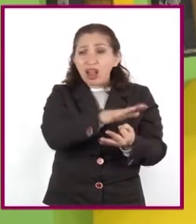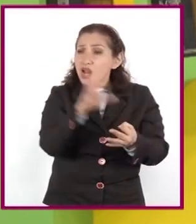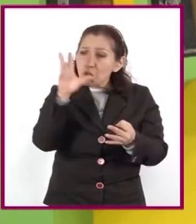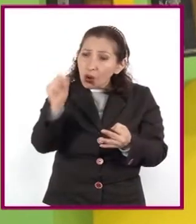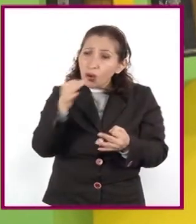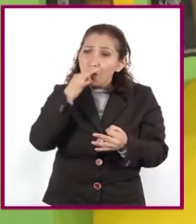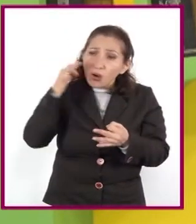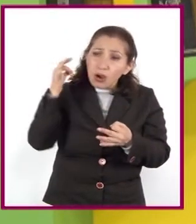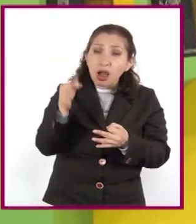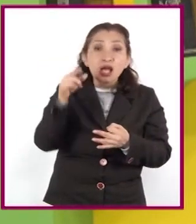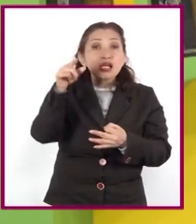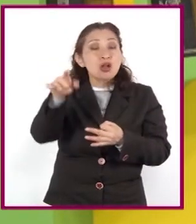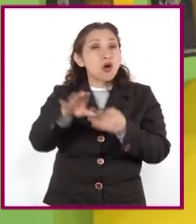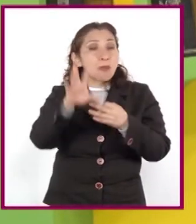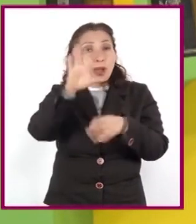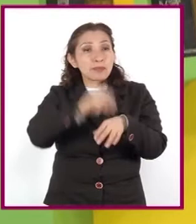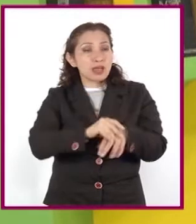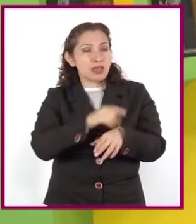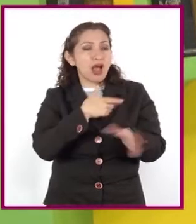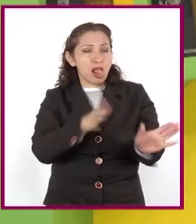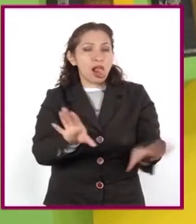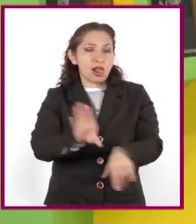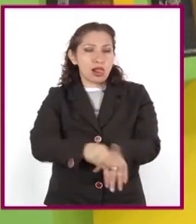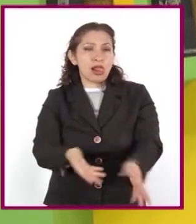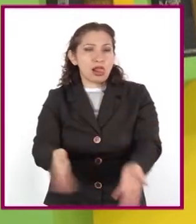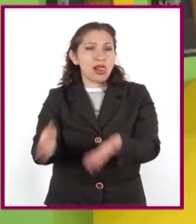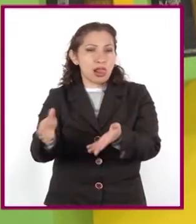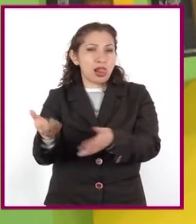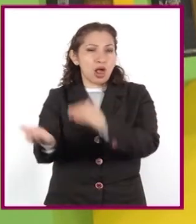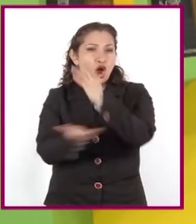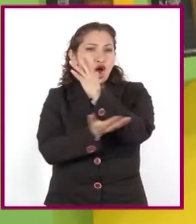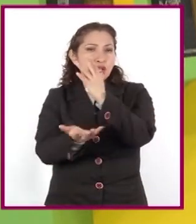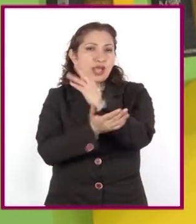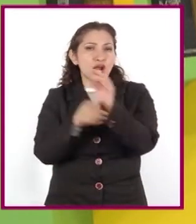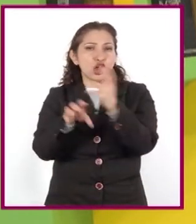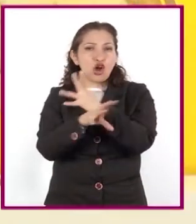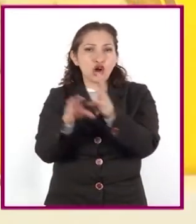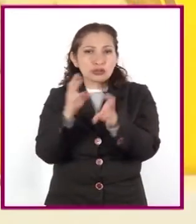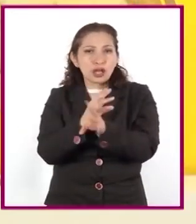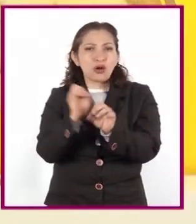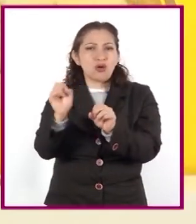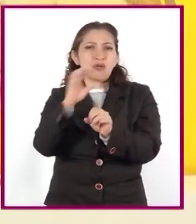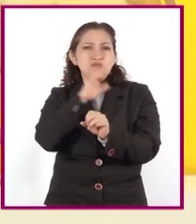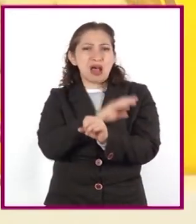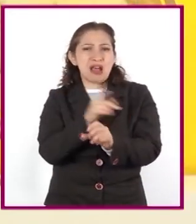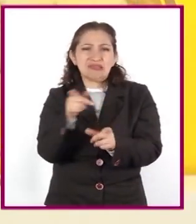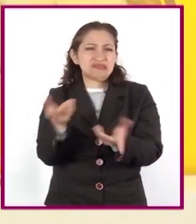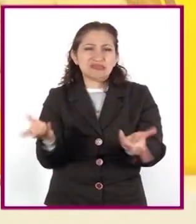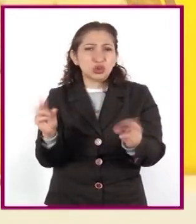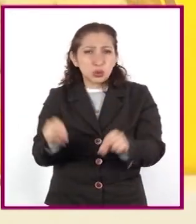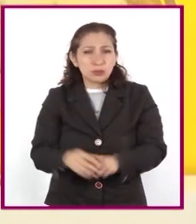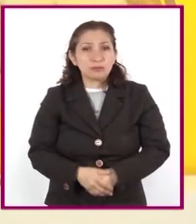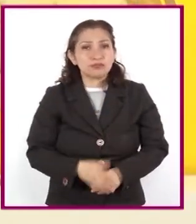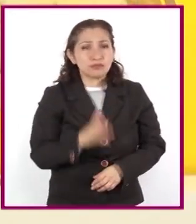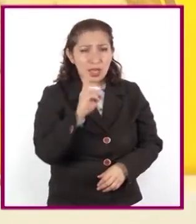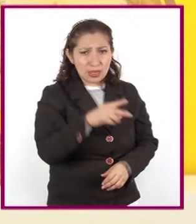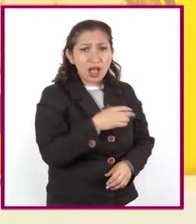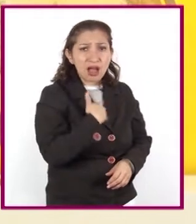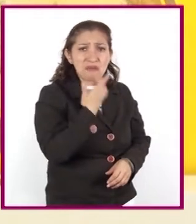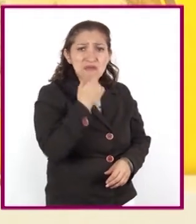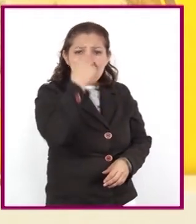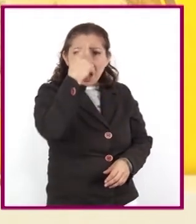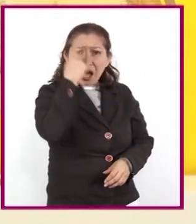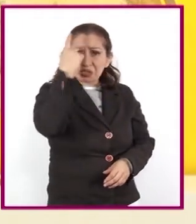y que no permitan actividades con alto impacto en nuestro medio ambiente. Bastante sencillas las